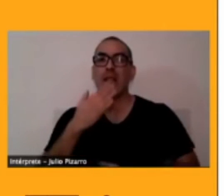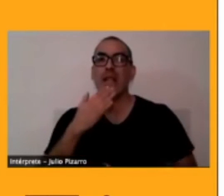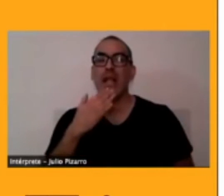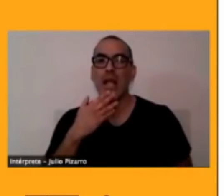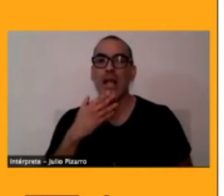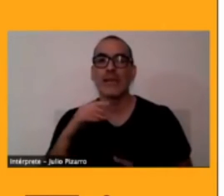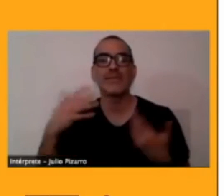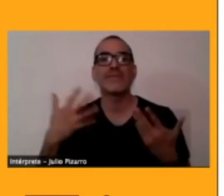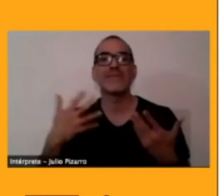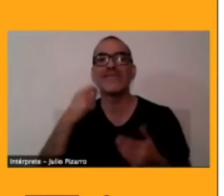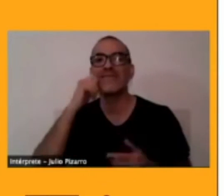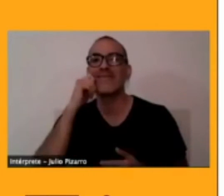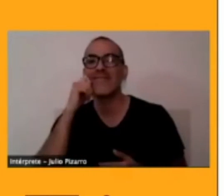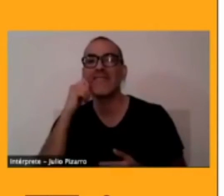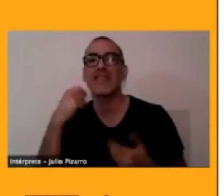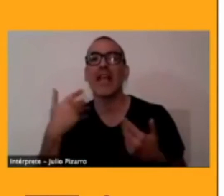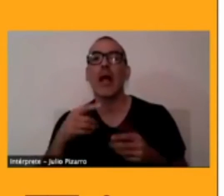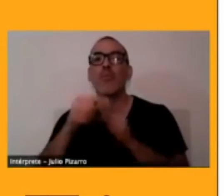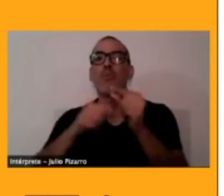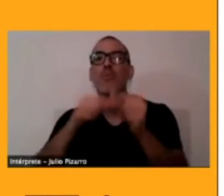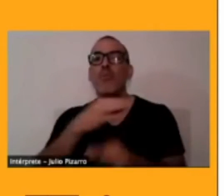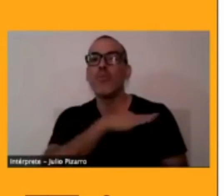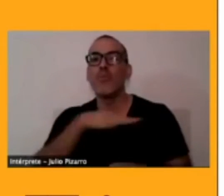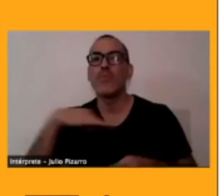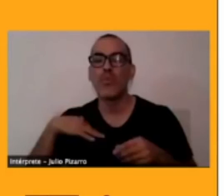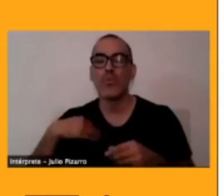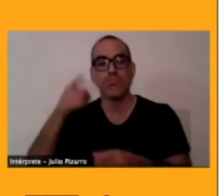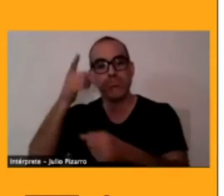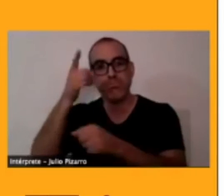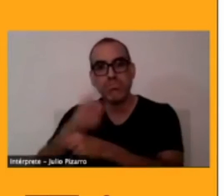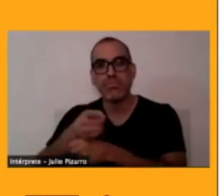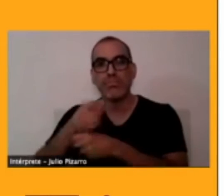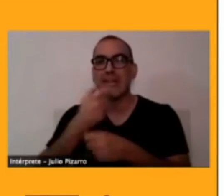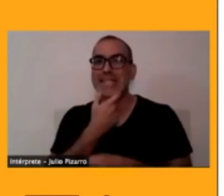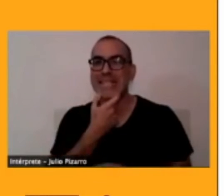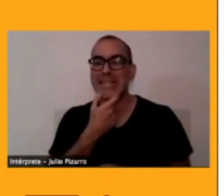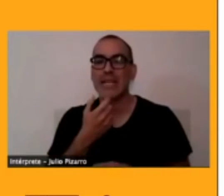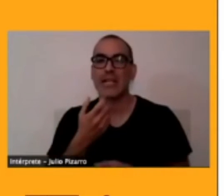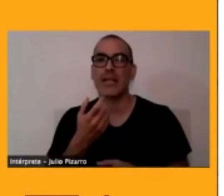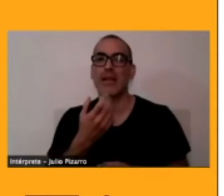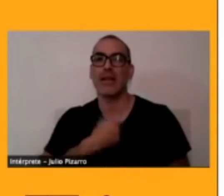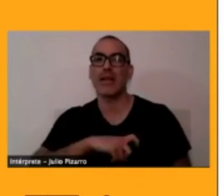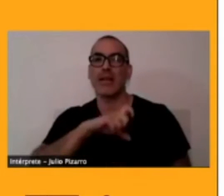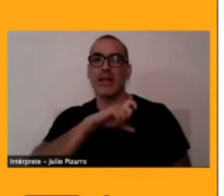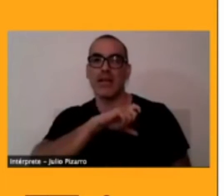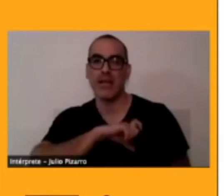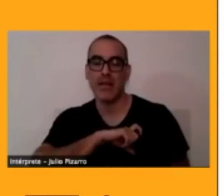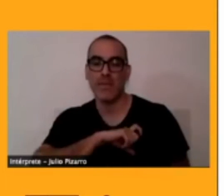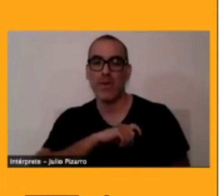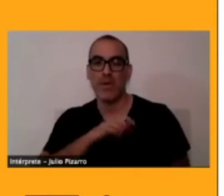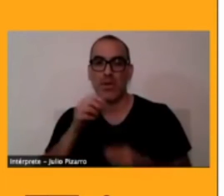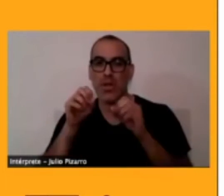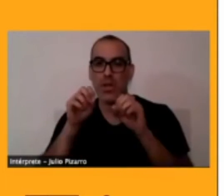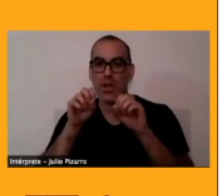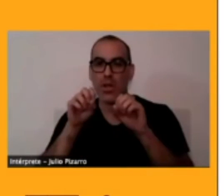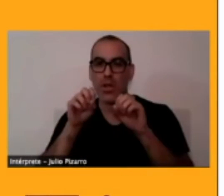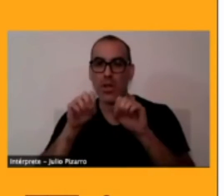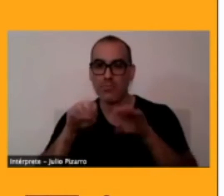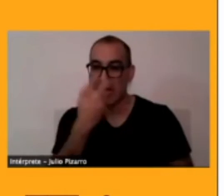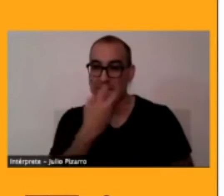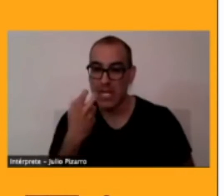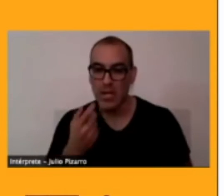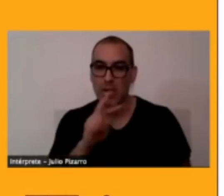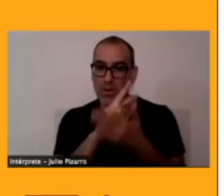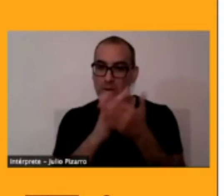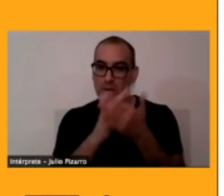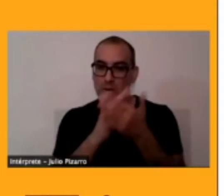está imponiendo el Ministerio de Educación, Bilingüismo e Inglés Español, tenemos acá otro elemento importante, que es